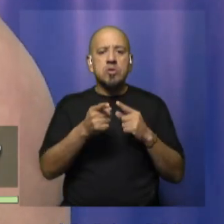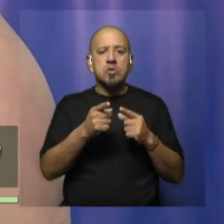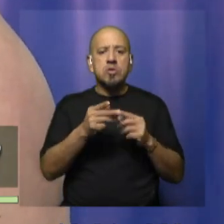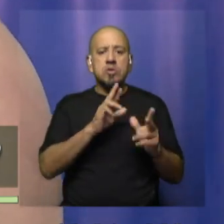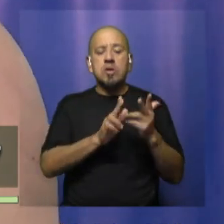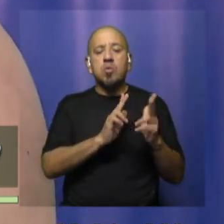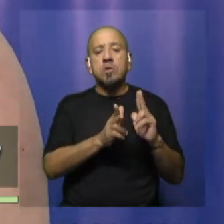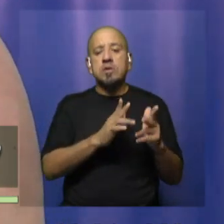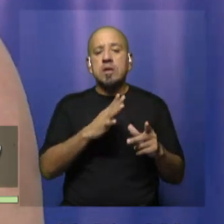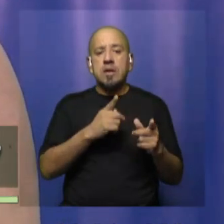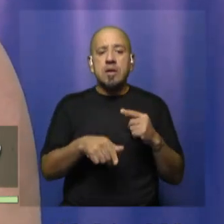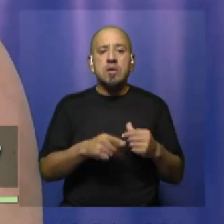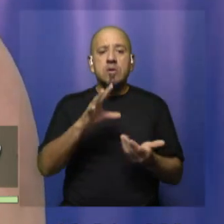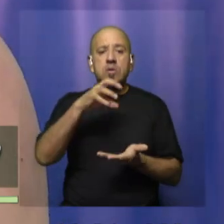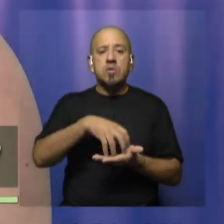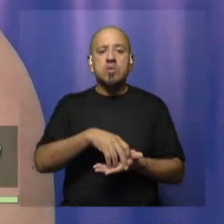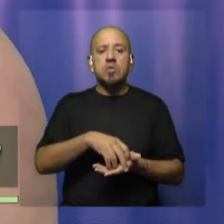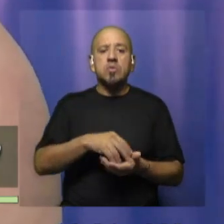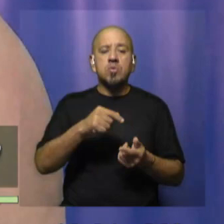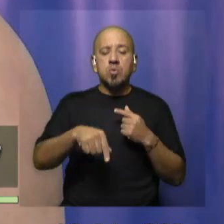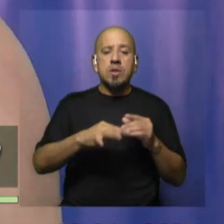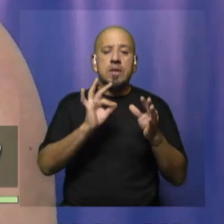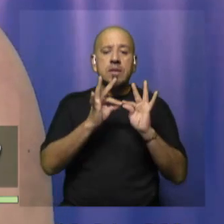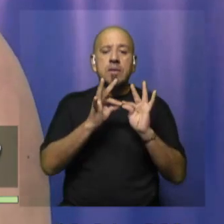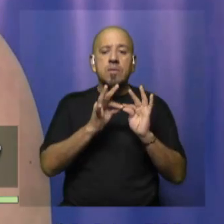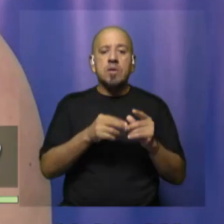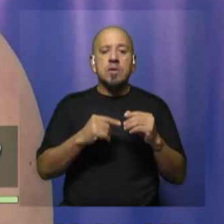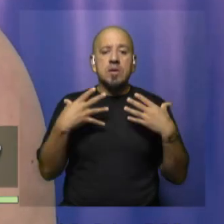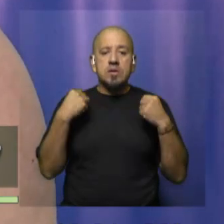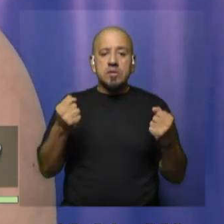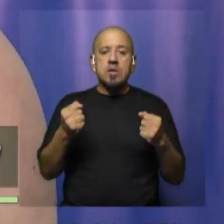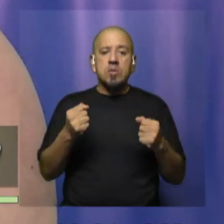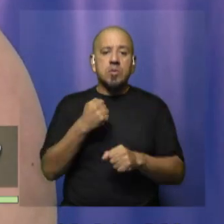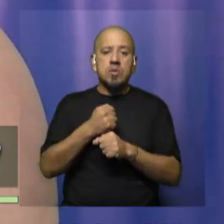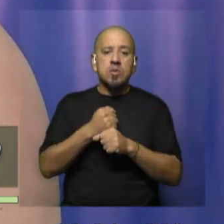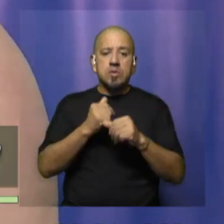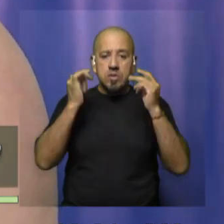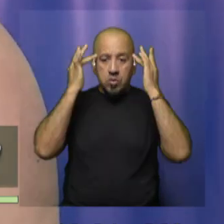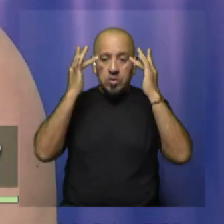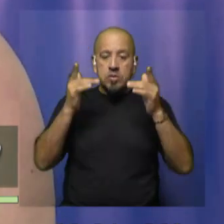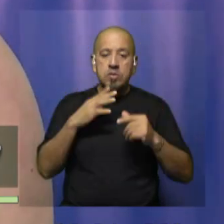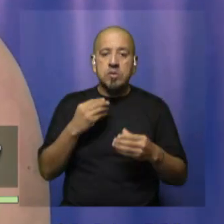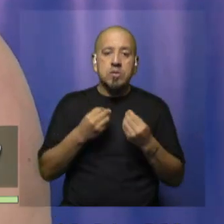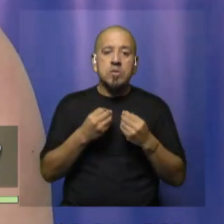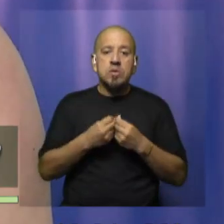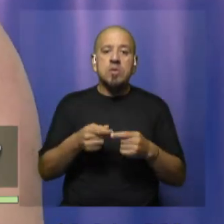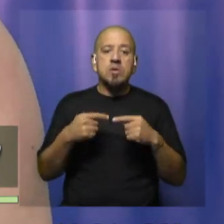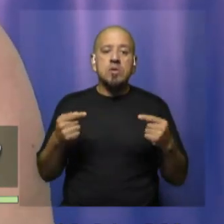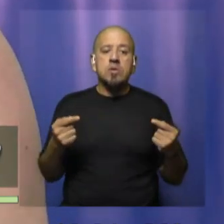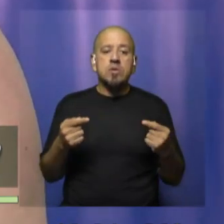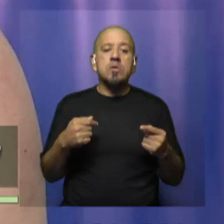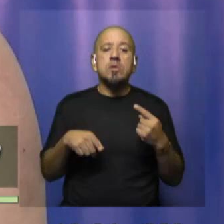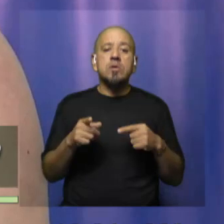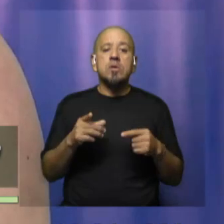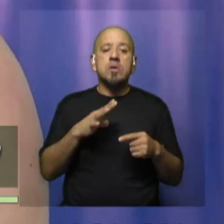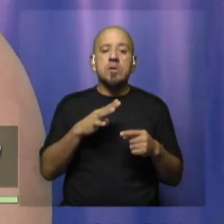señas, tenemos un centro de intérpretes virtuales que trabajamos en el área de la salud, el empleo, la educación y muchas otras áreas, y vimos